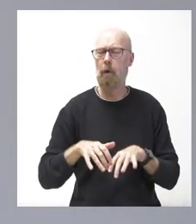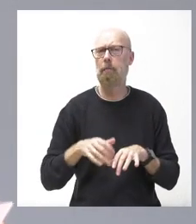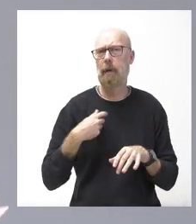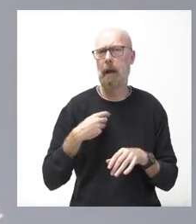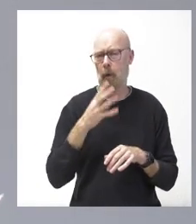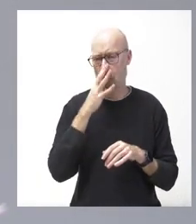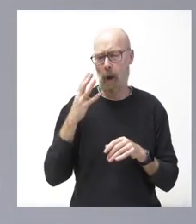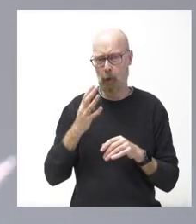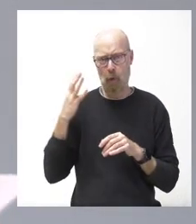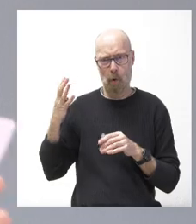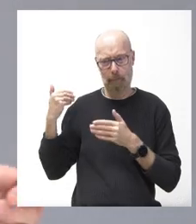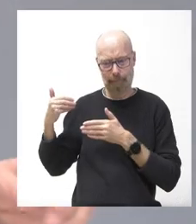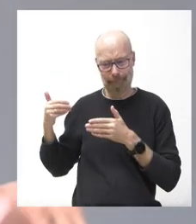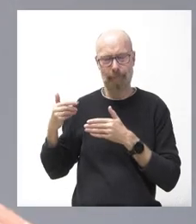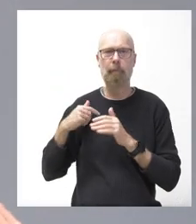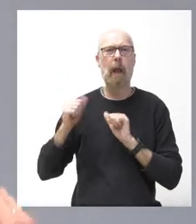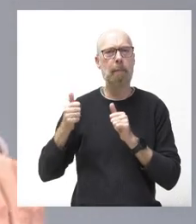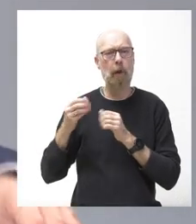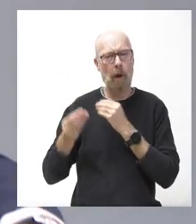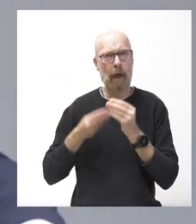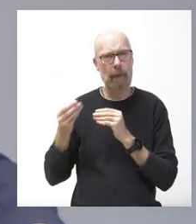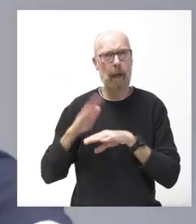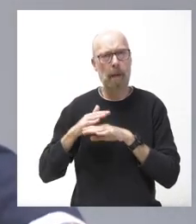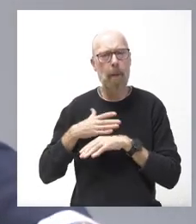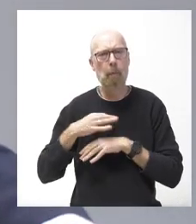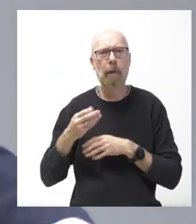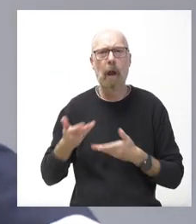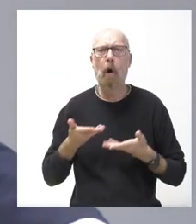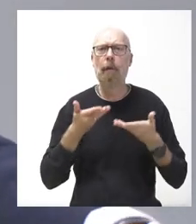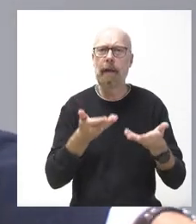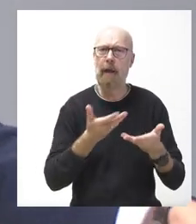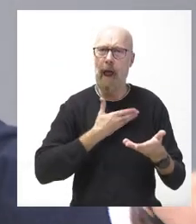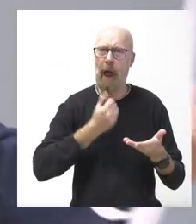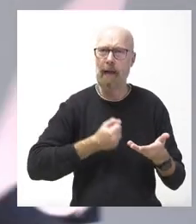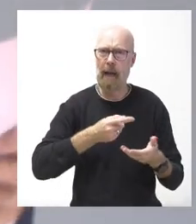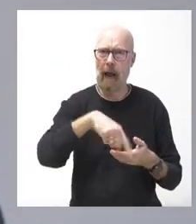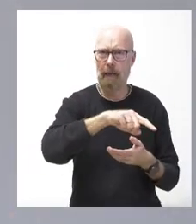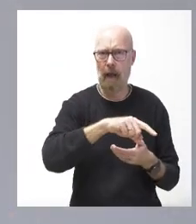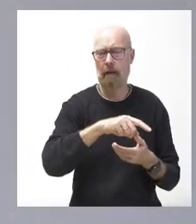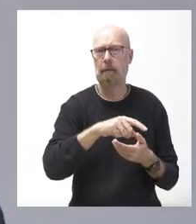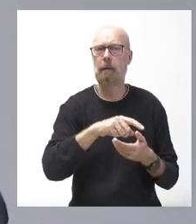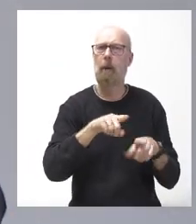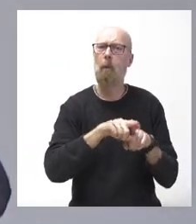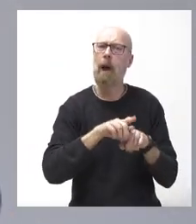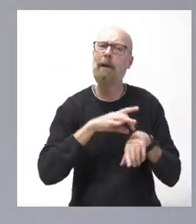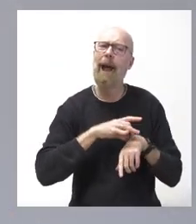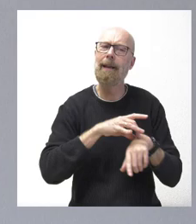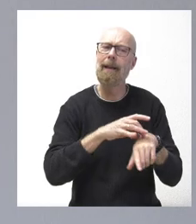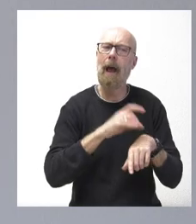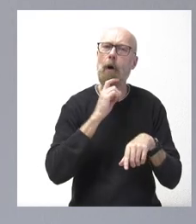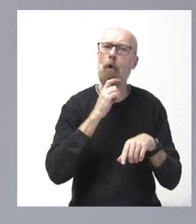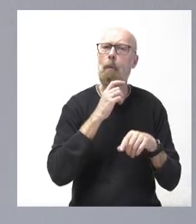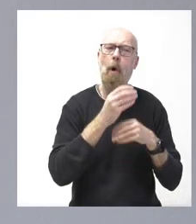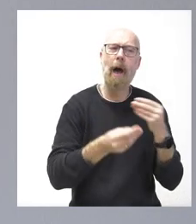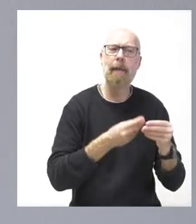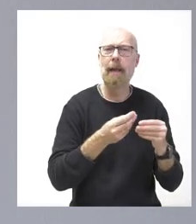comenzar a realizar para poder dar a los alcaldes y a los ayuntamientos una guía de qué tienen que hacer ante